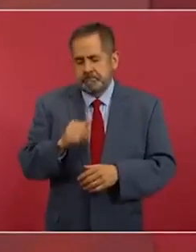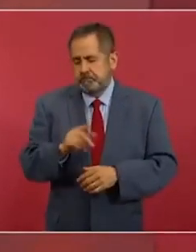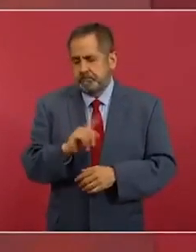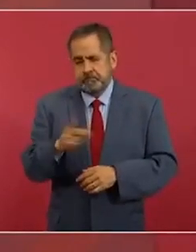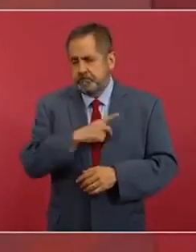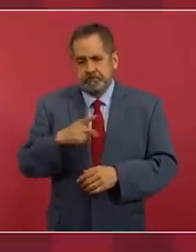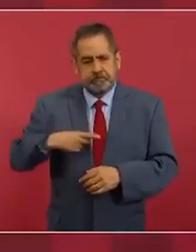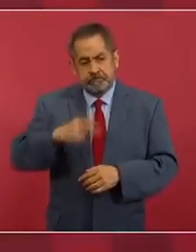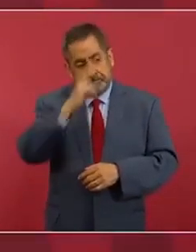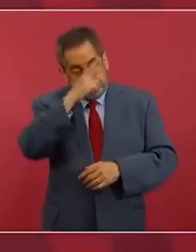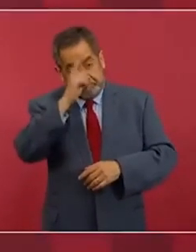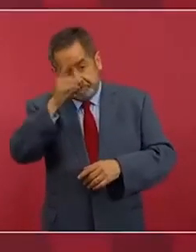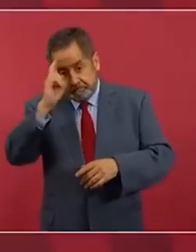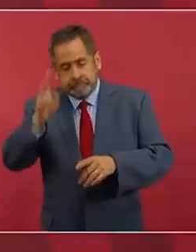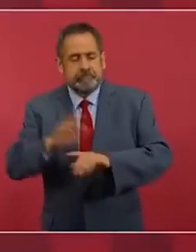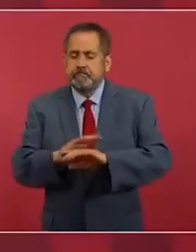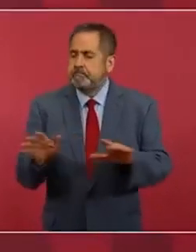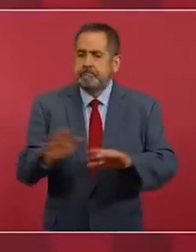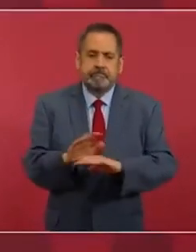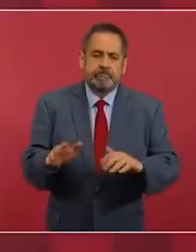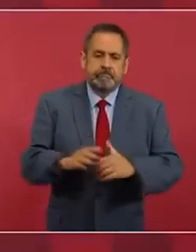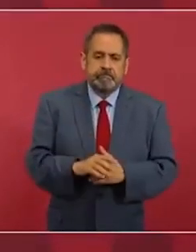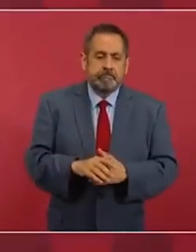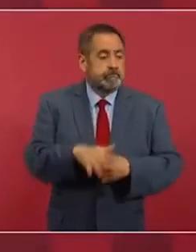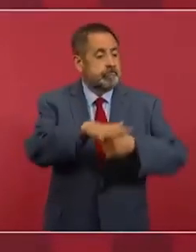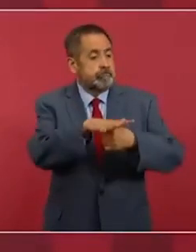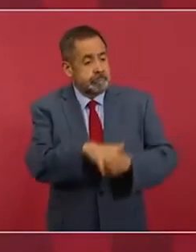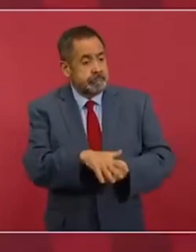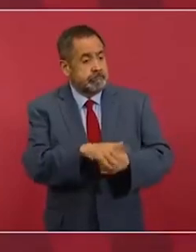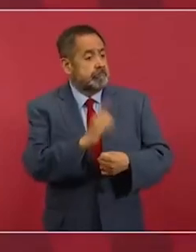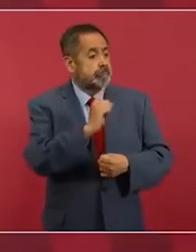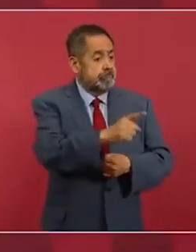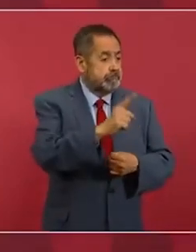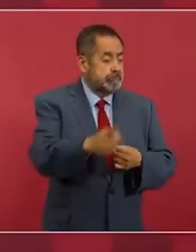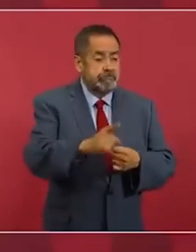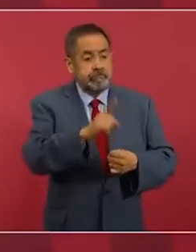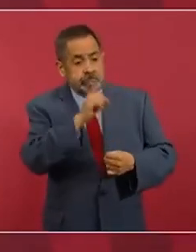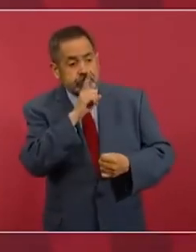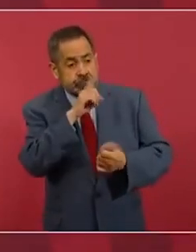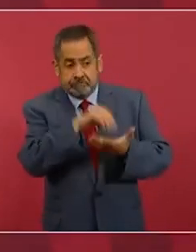nada de represión, nada de censura,